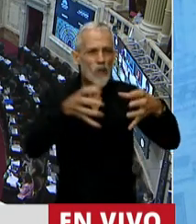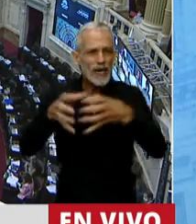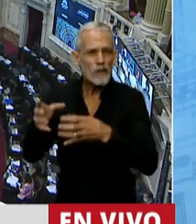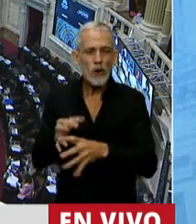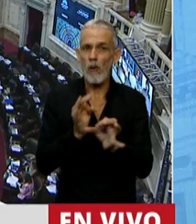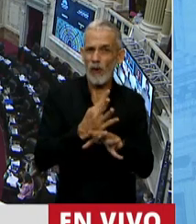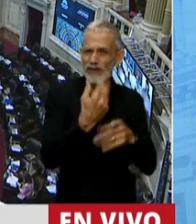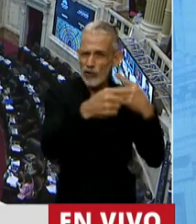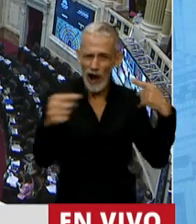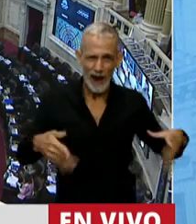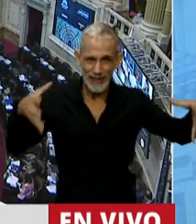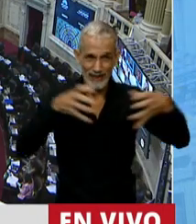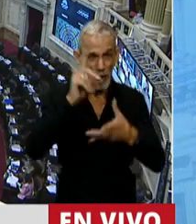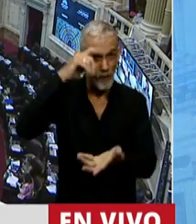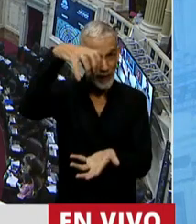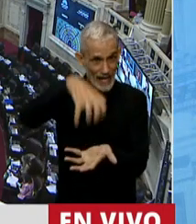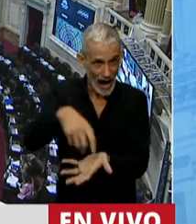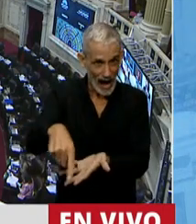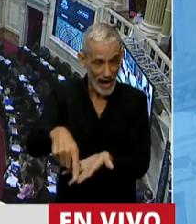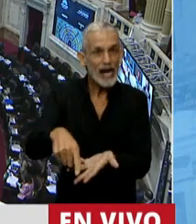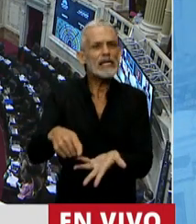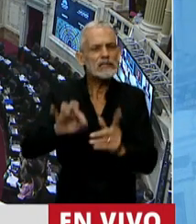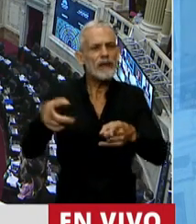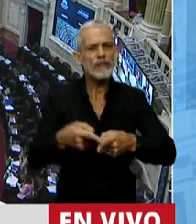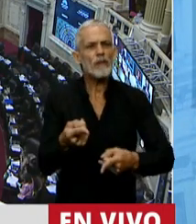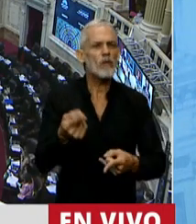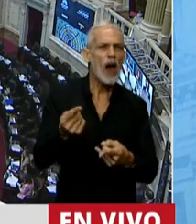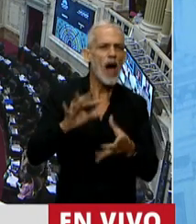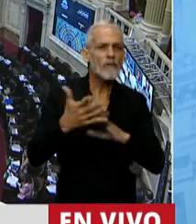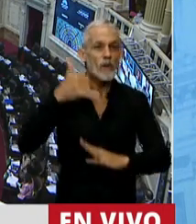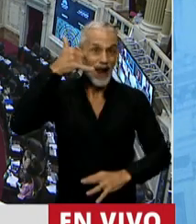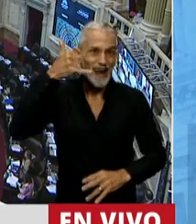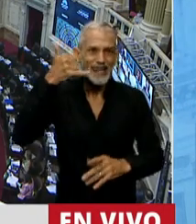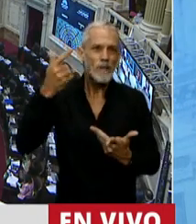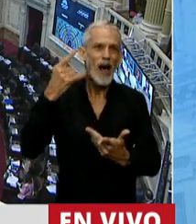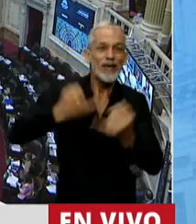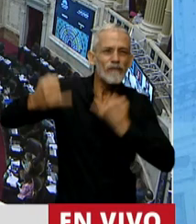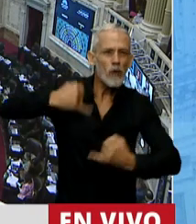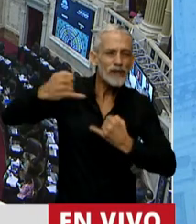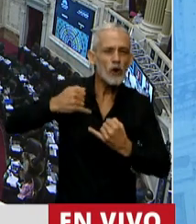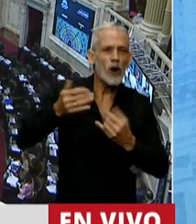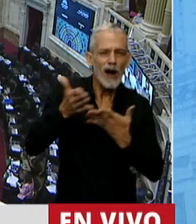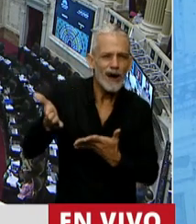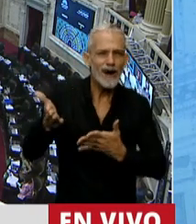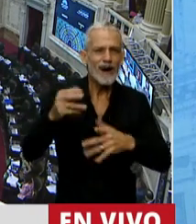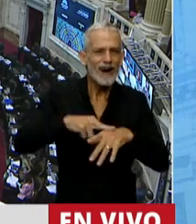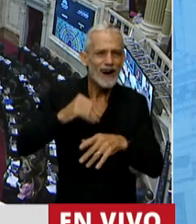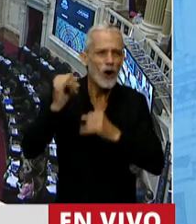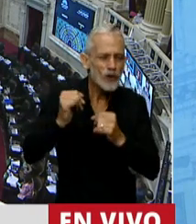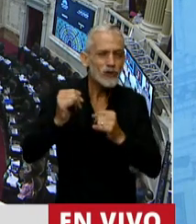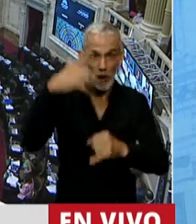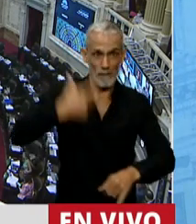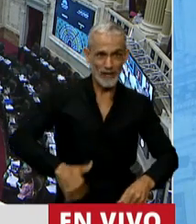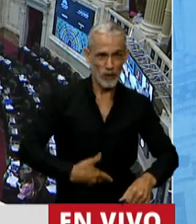interdisciplinarios en los centros de salud, la implementación de una línea telefónica para informar y asesorar a las personas